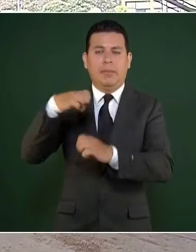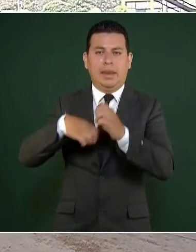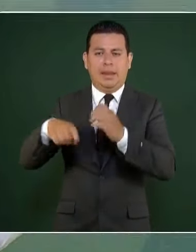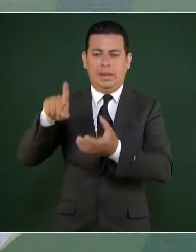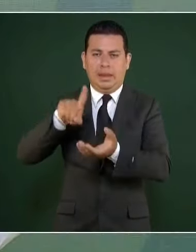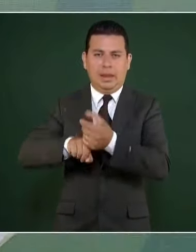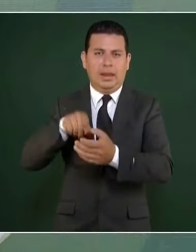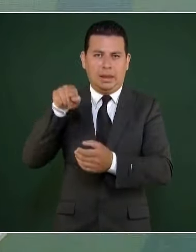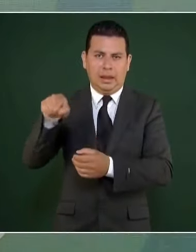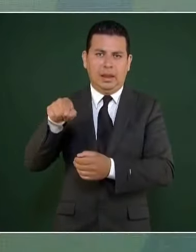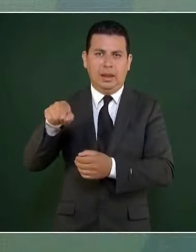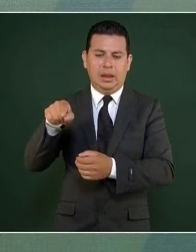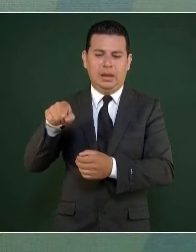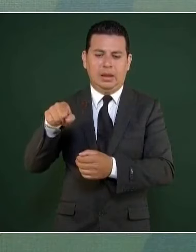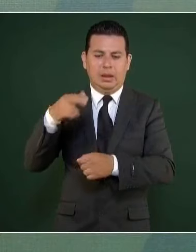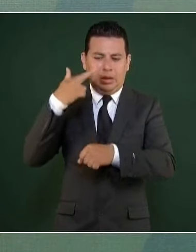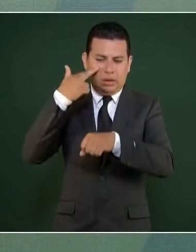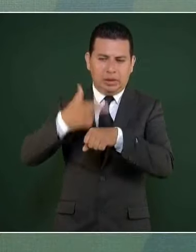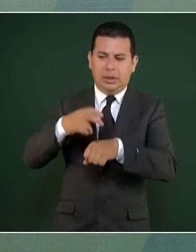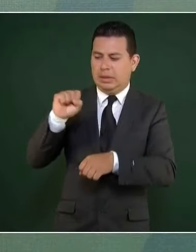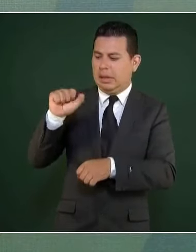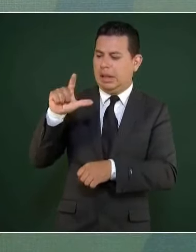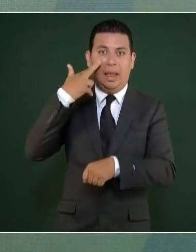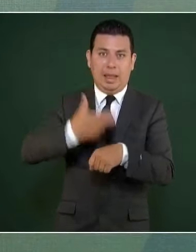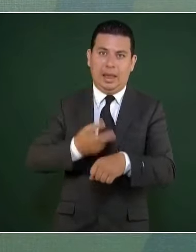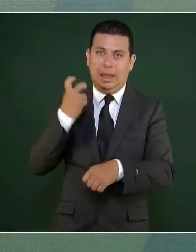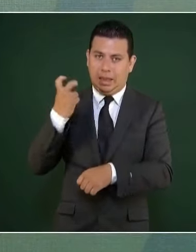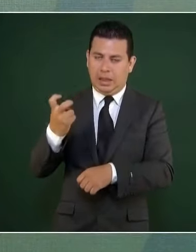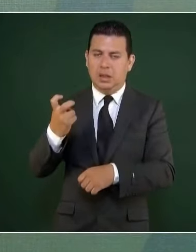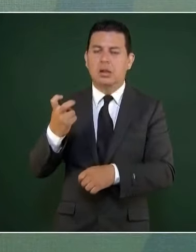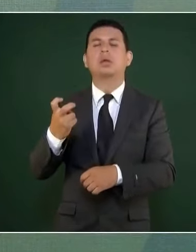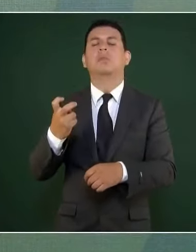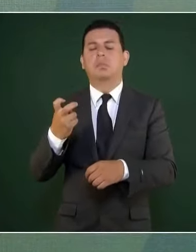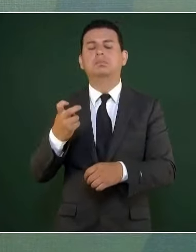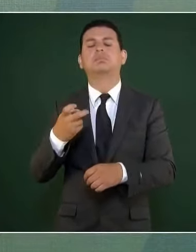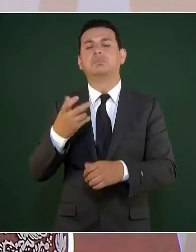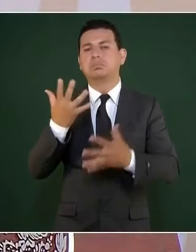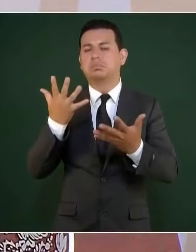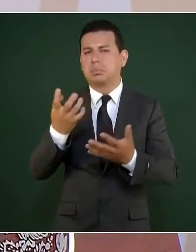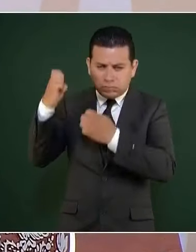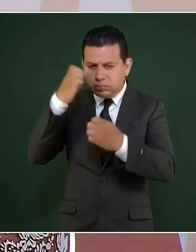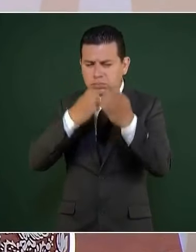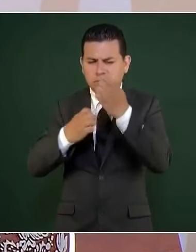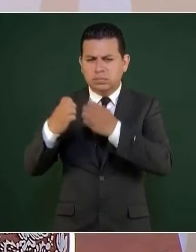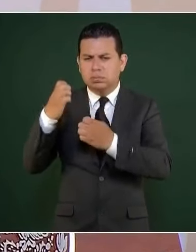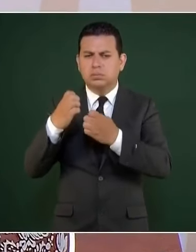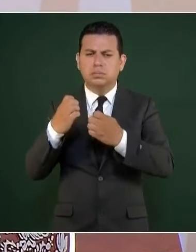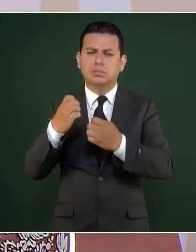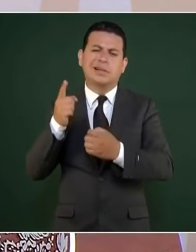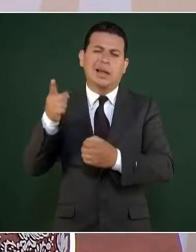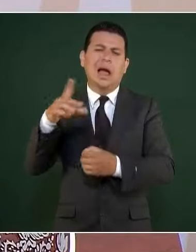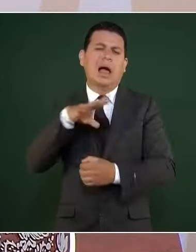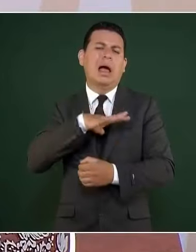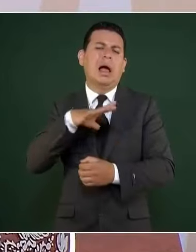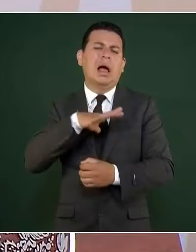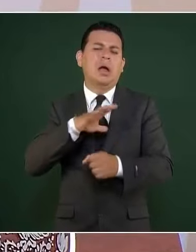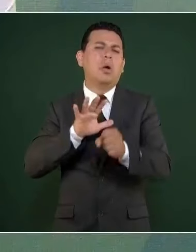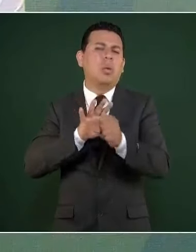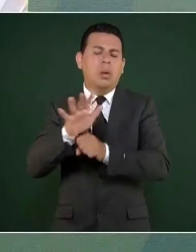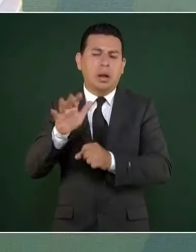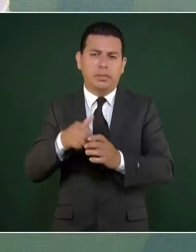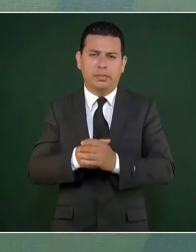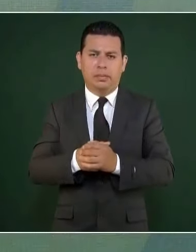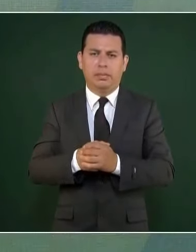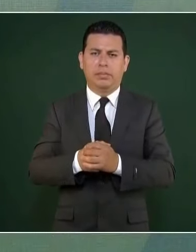de Ricardo Salinas Pliego y tenían ellos que